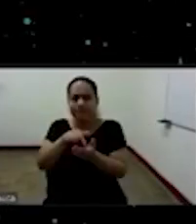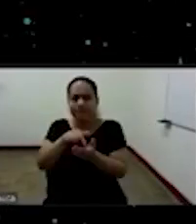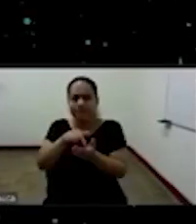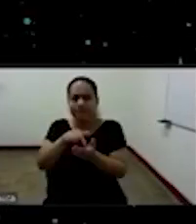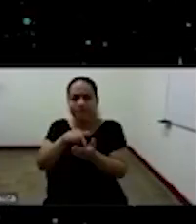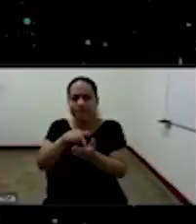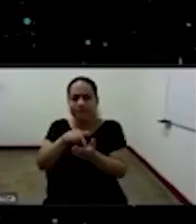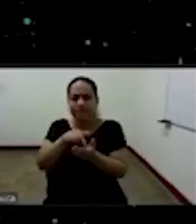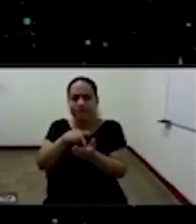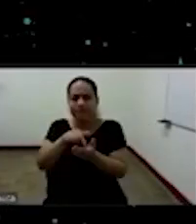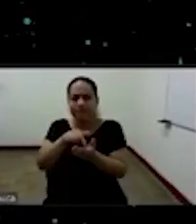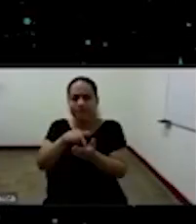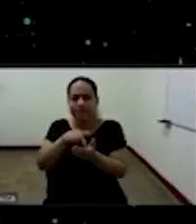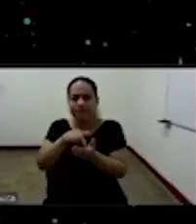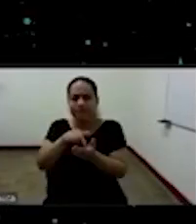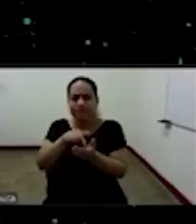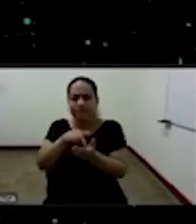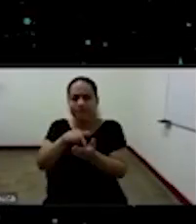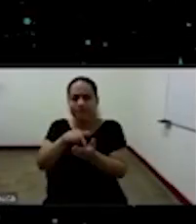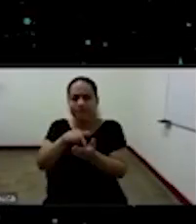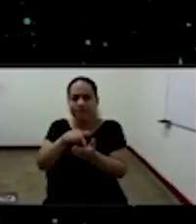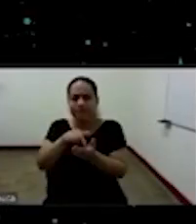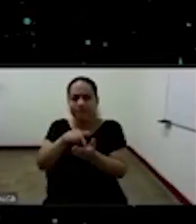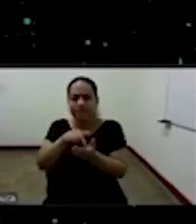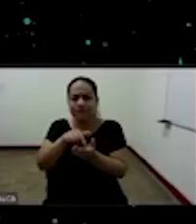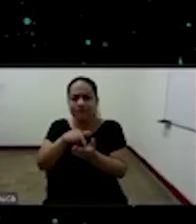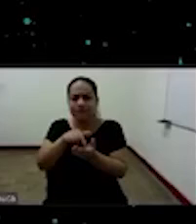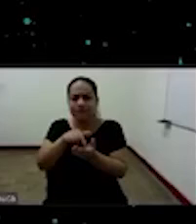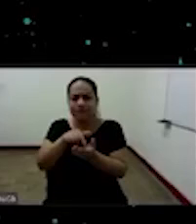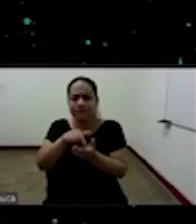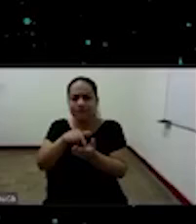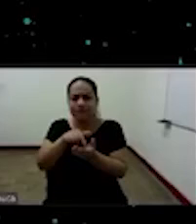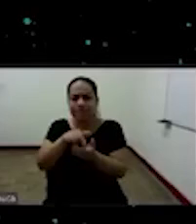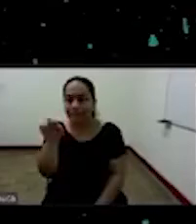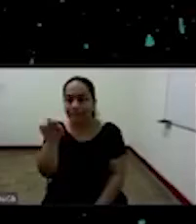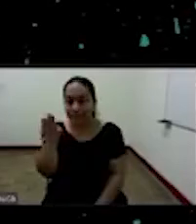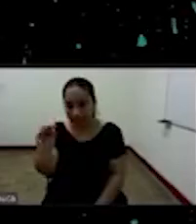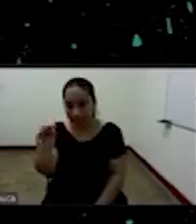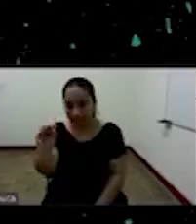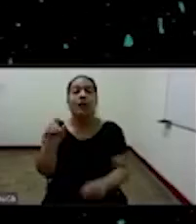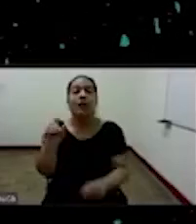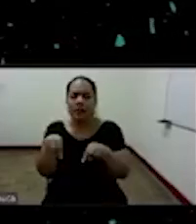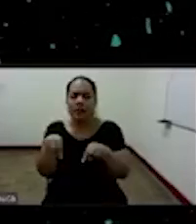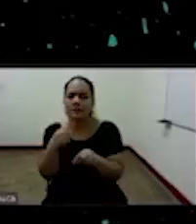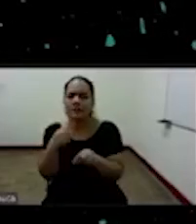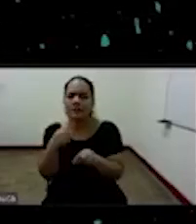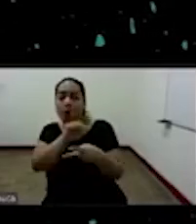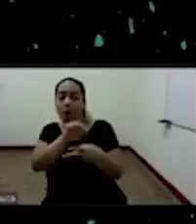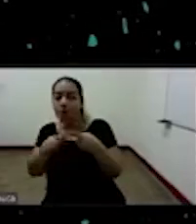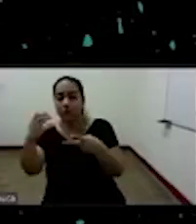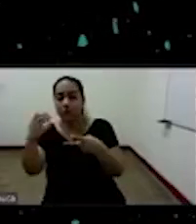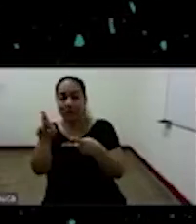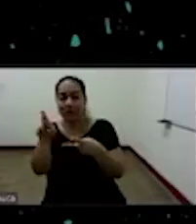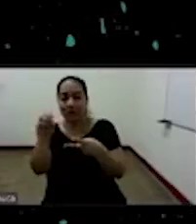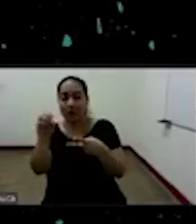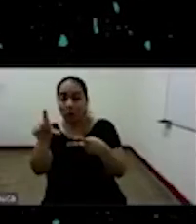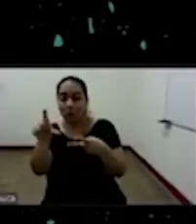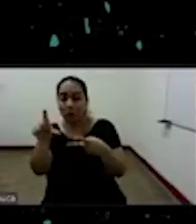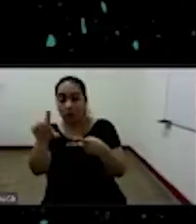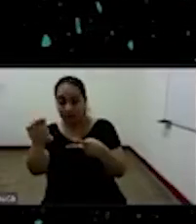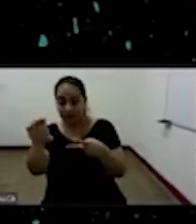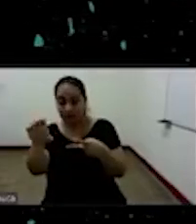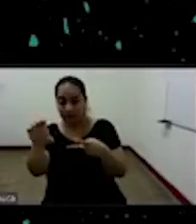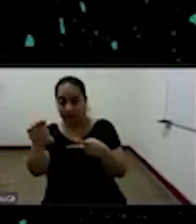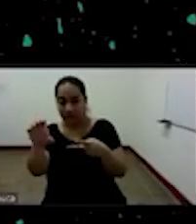palenquero y también se se pronuncia un poco lo que es el creole ¿no? bueno ese palenquero es una articulación